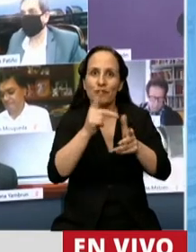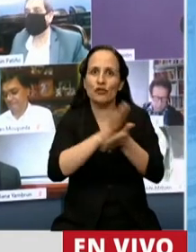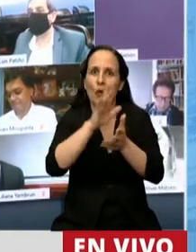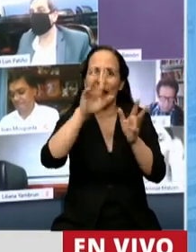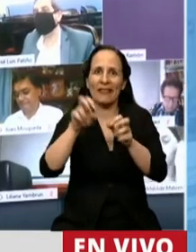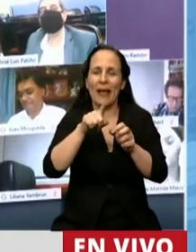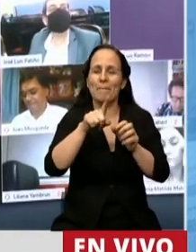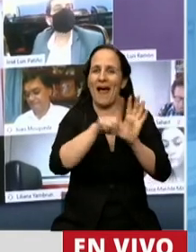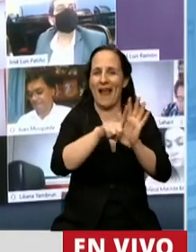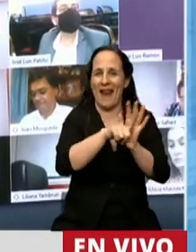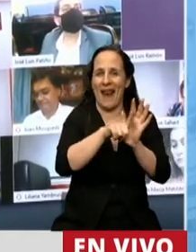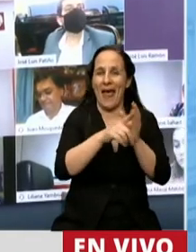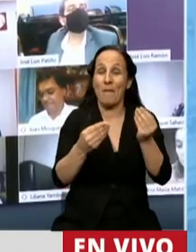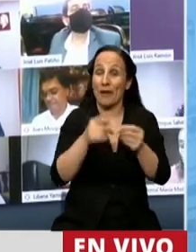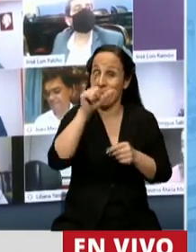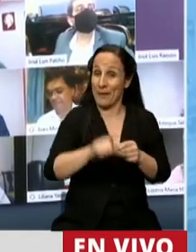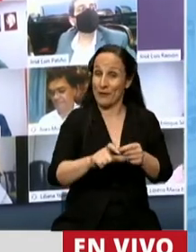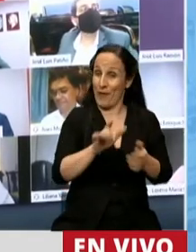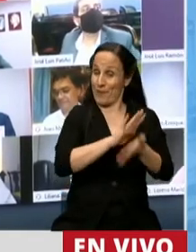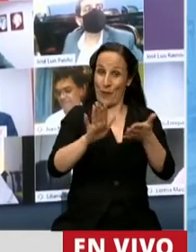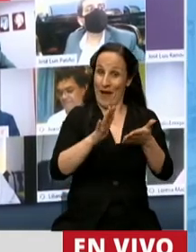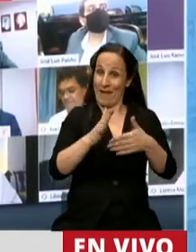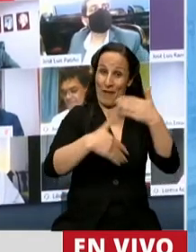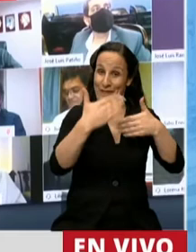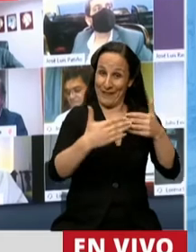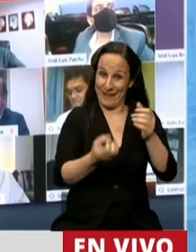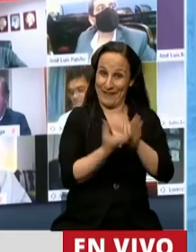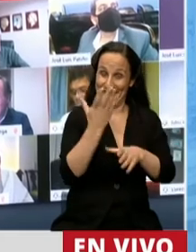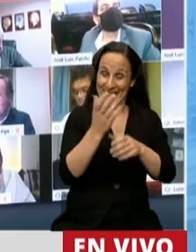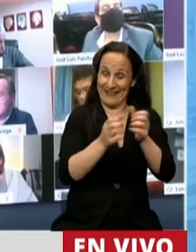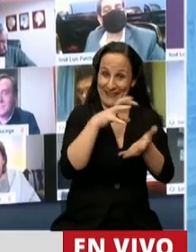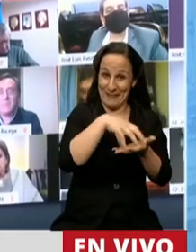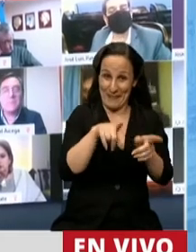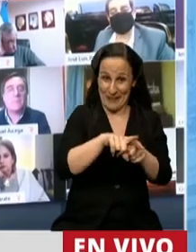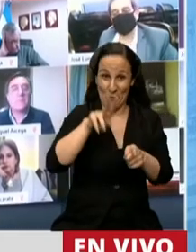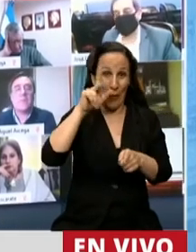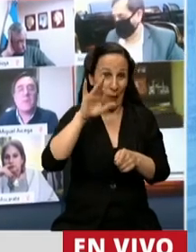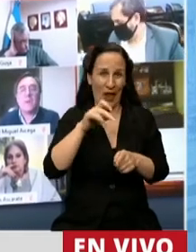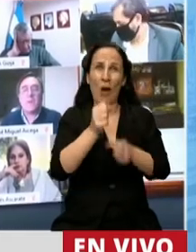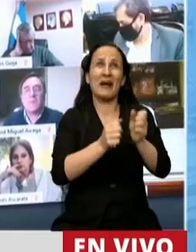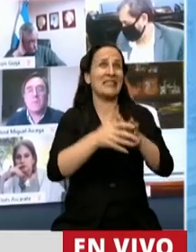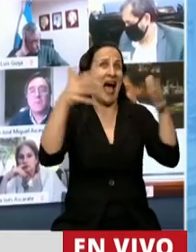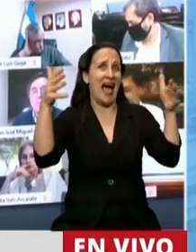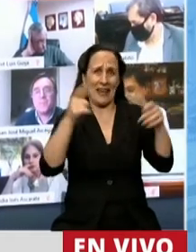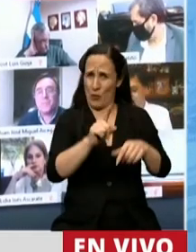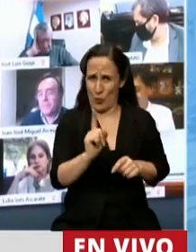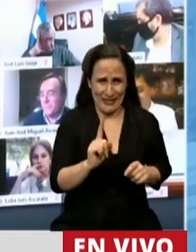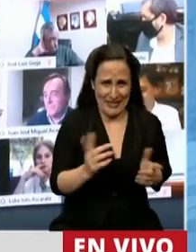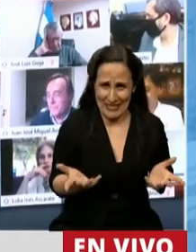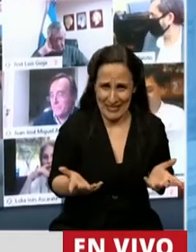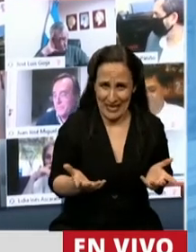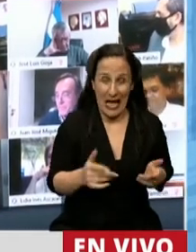creo que a los emprendedores como Vero el Estado tiene que acompañarlos. Vero no tiene una gran empresa de